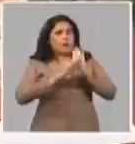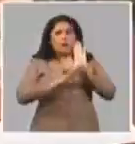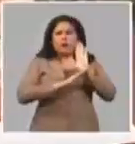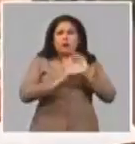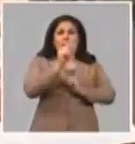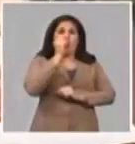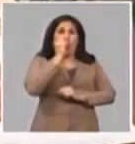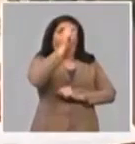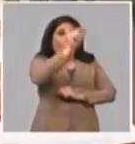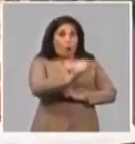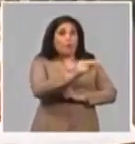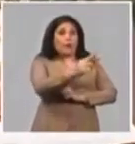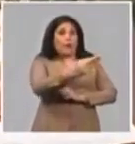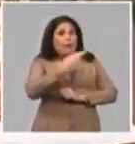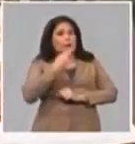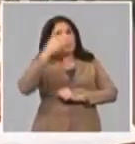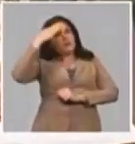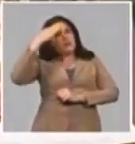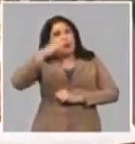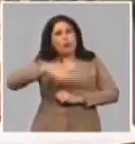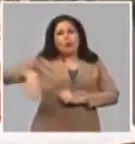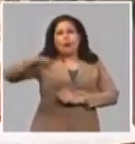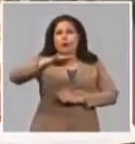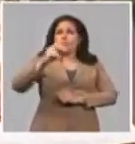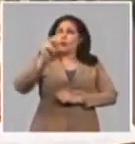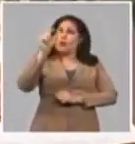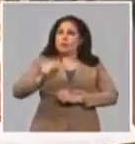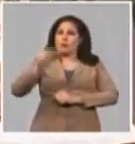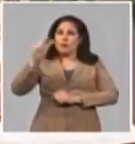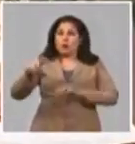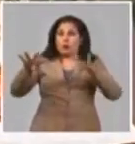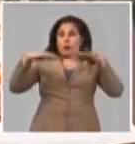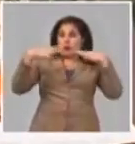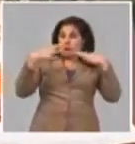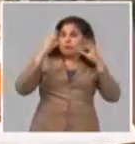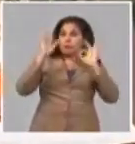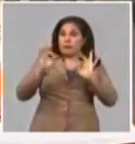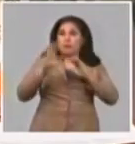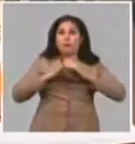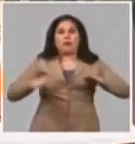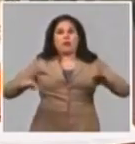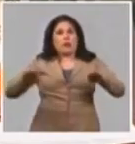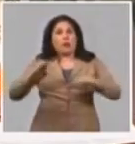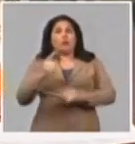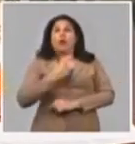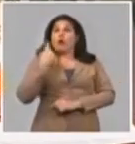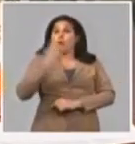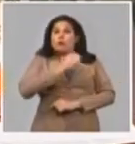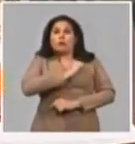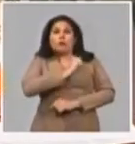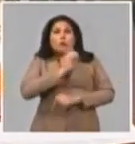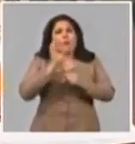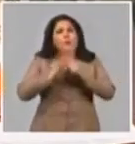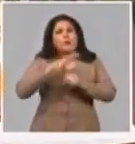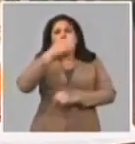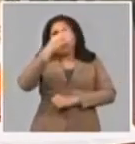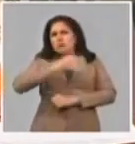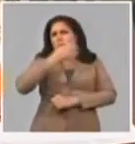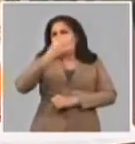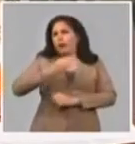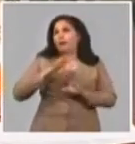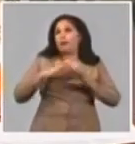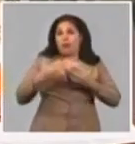Bien Randy, un saludo para ti y para todos los televidentes y radio oyentes. Nosotros queríamos comenzar explicando